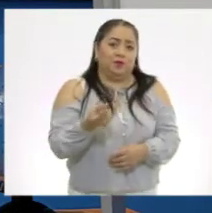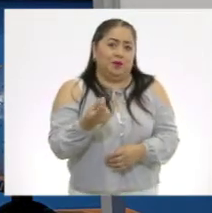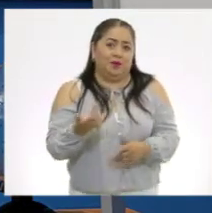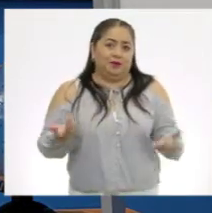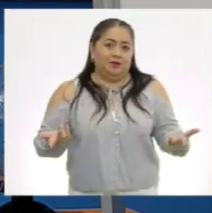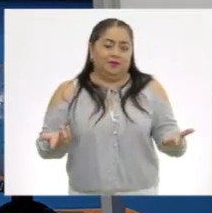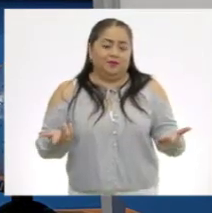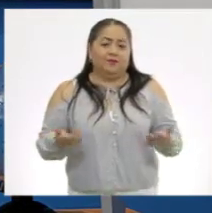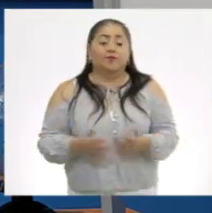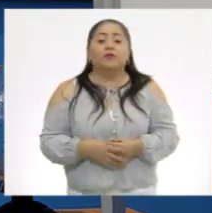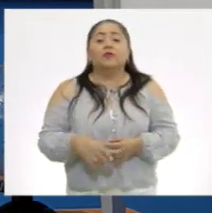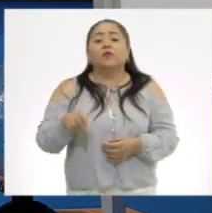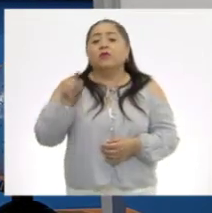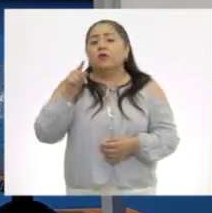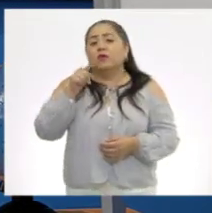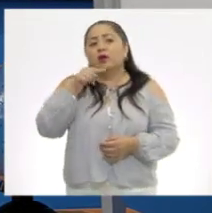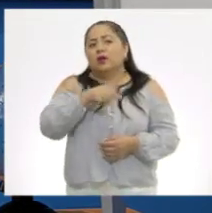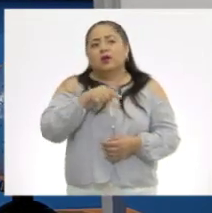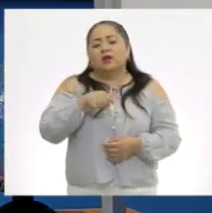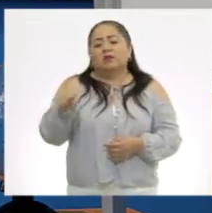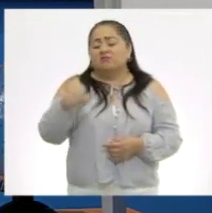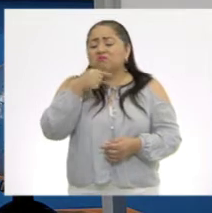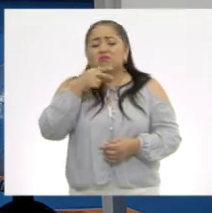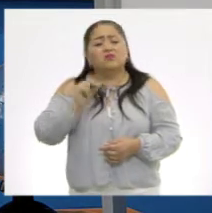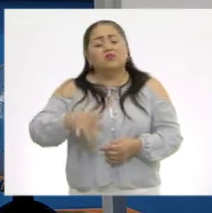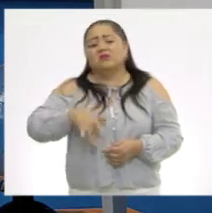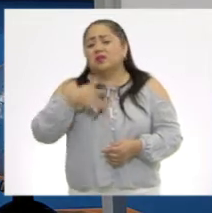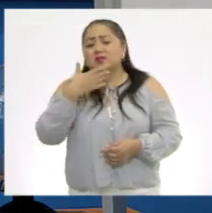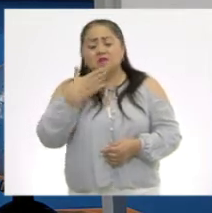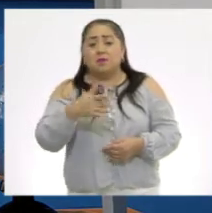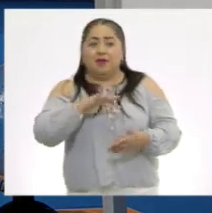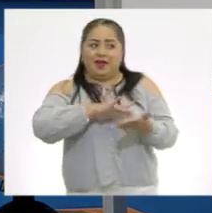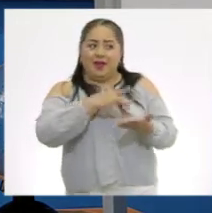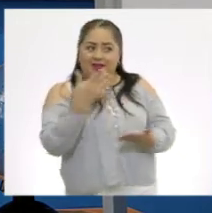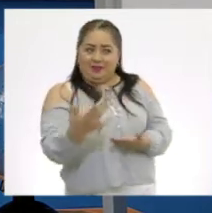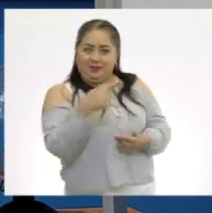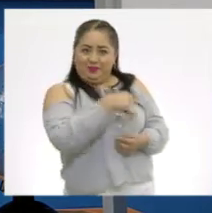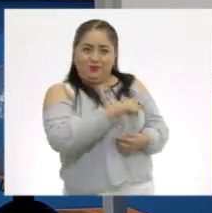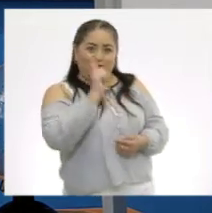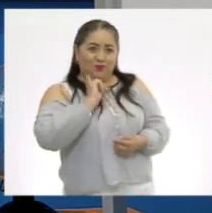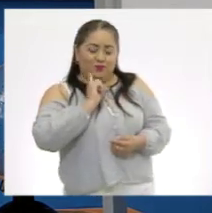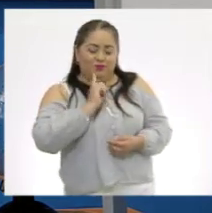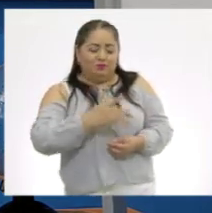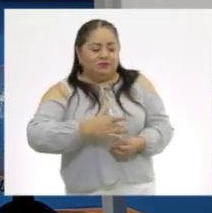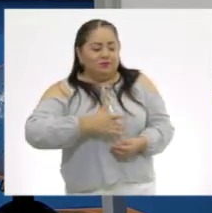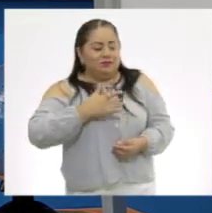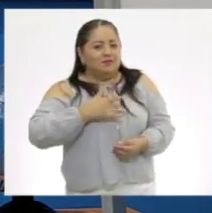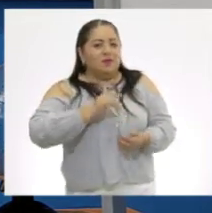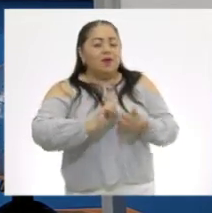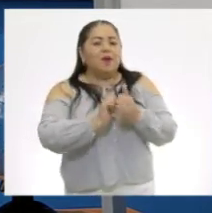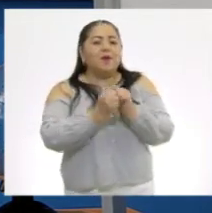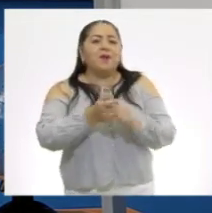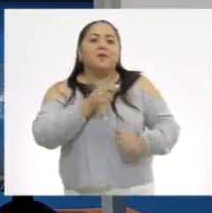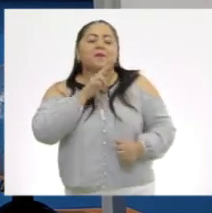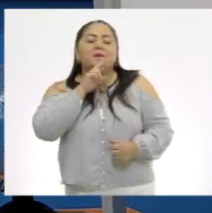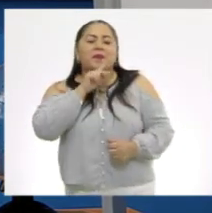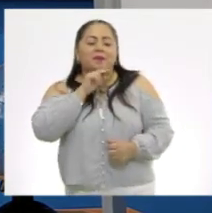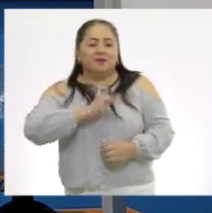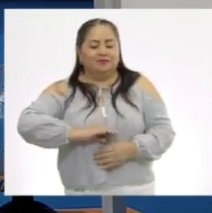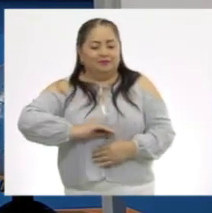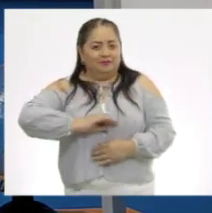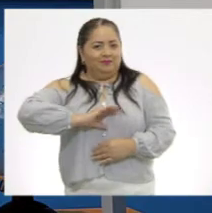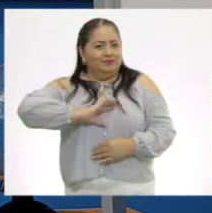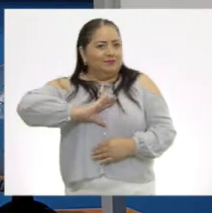Ella no se sentía bien y gracias a la acción que tuvieron con ella, logró mejorar su estado de ánimo.